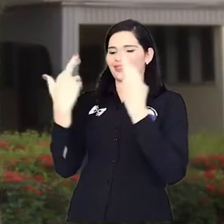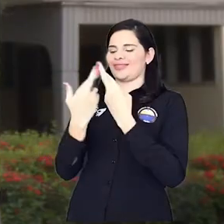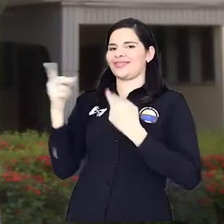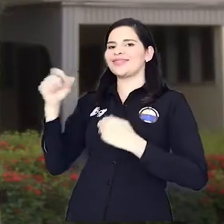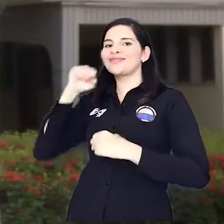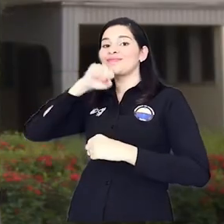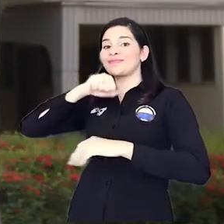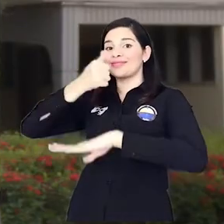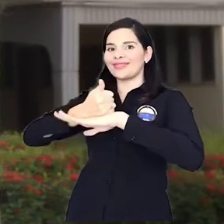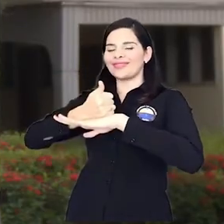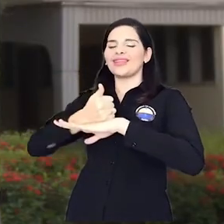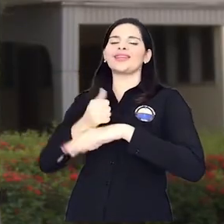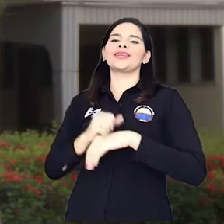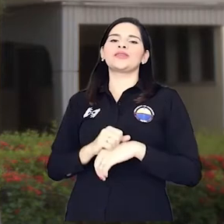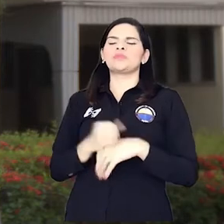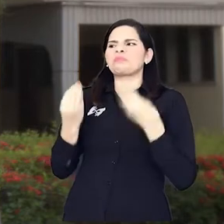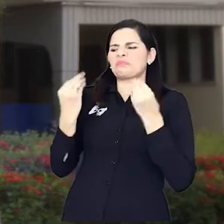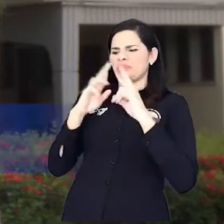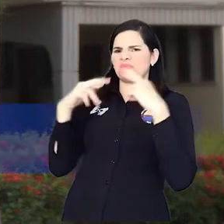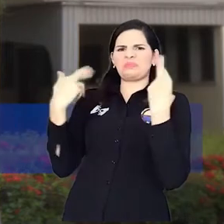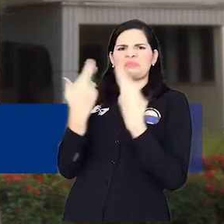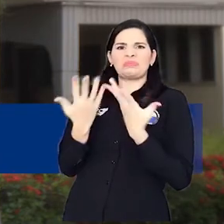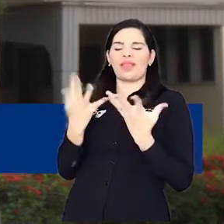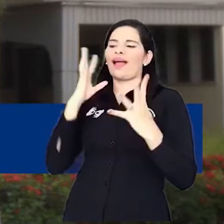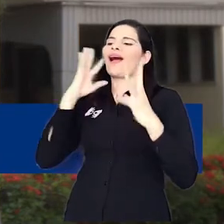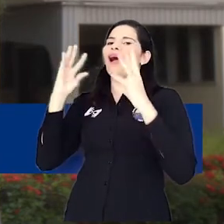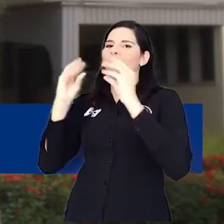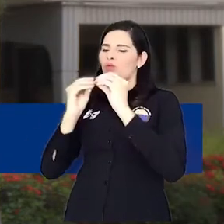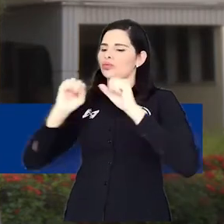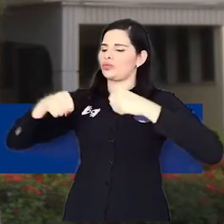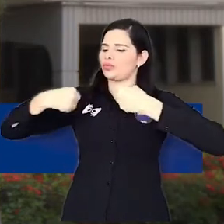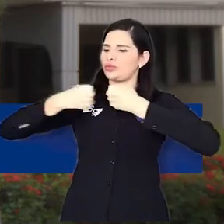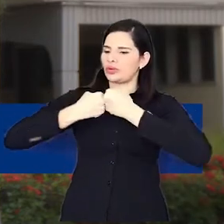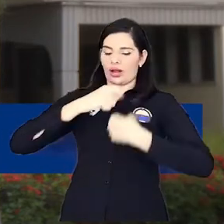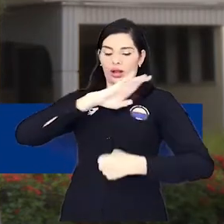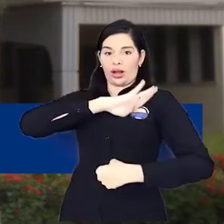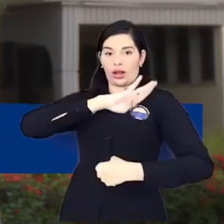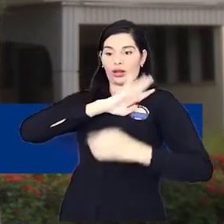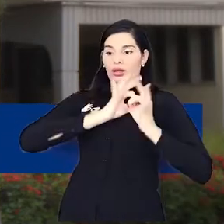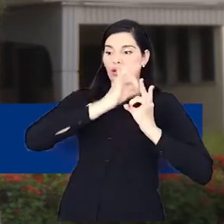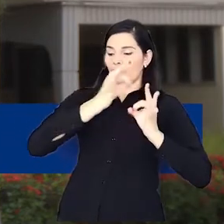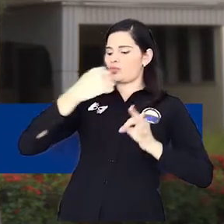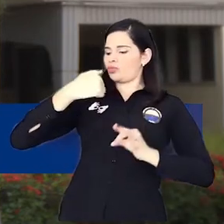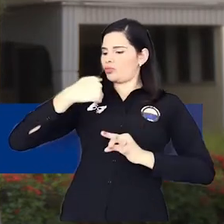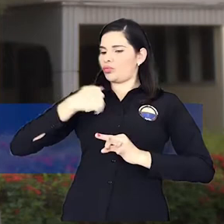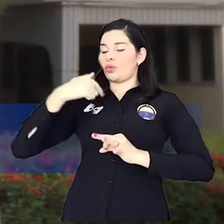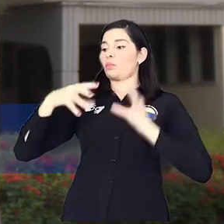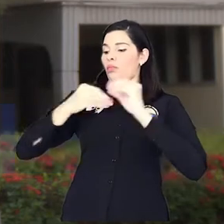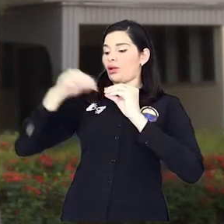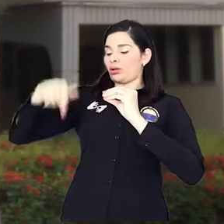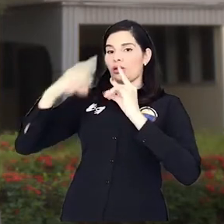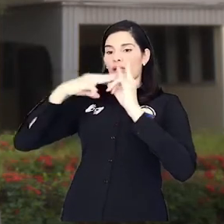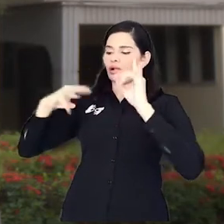rector el doctor Pablo Vera con miras a un convenio de cooperación interinstitucional